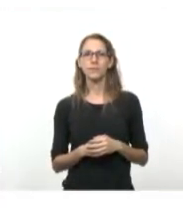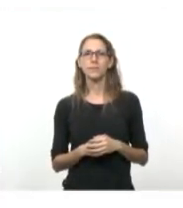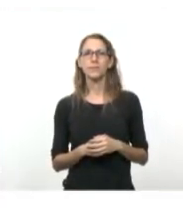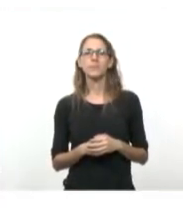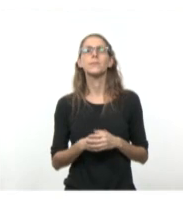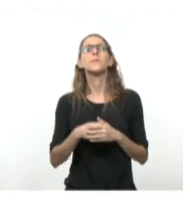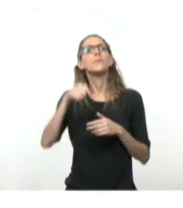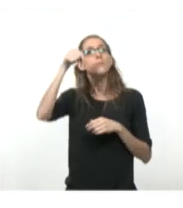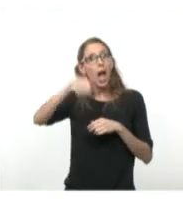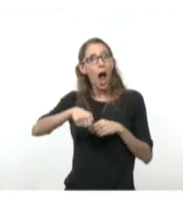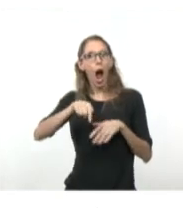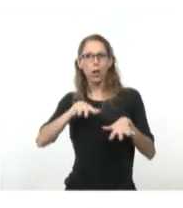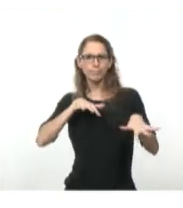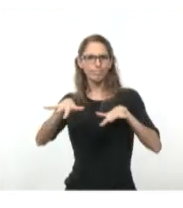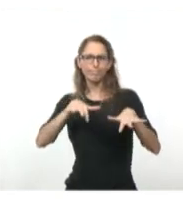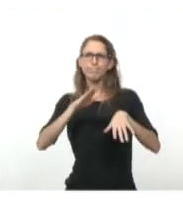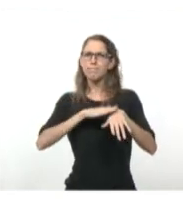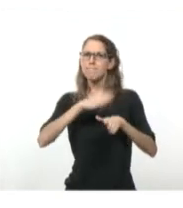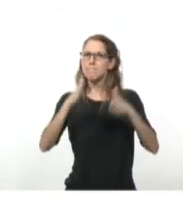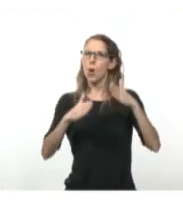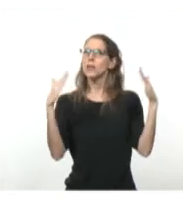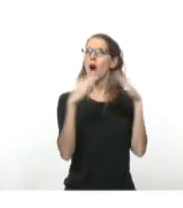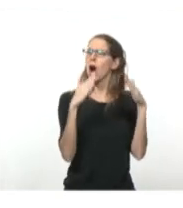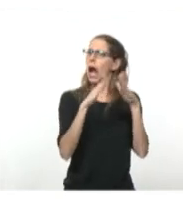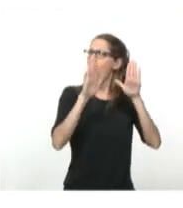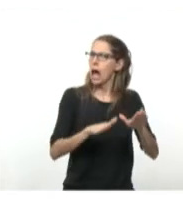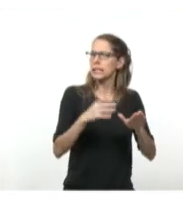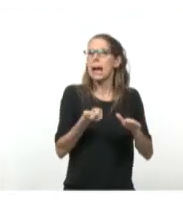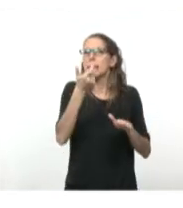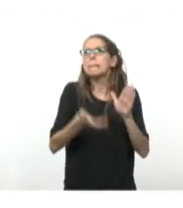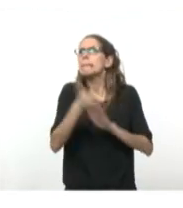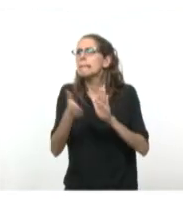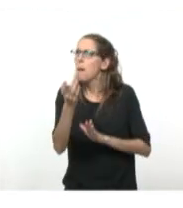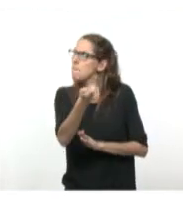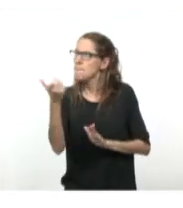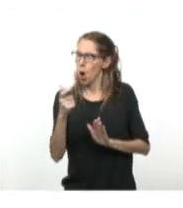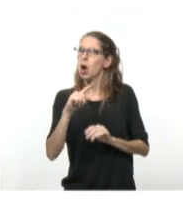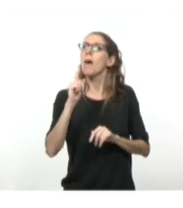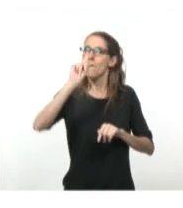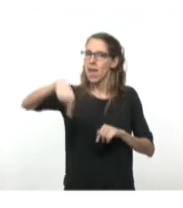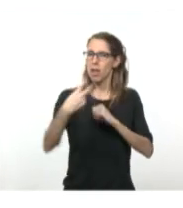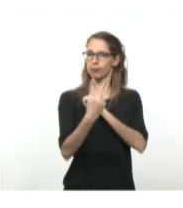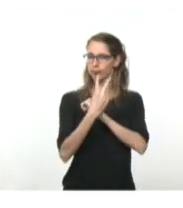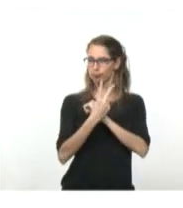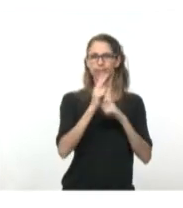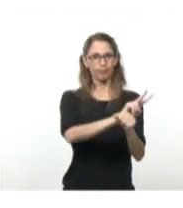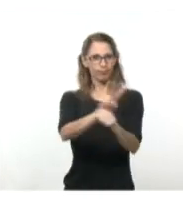Estamos atravesando una etapa en la que debemos salir de casa lo menos posible, para cuidarnos a nosotros y a los demás.